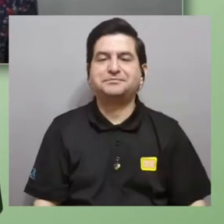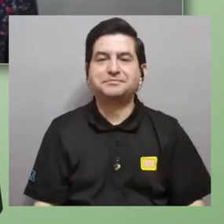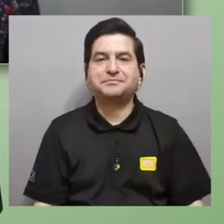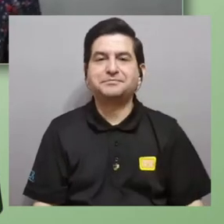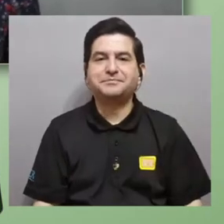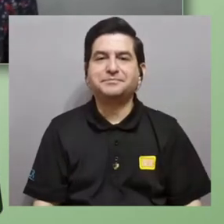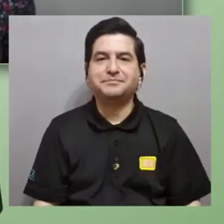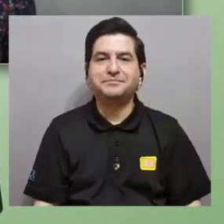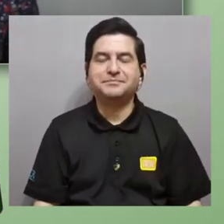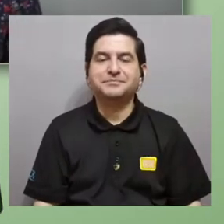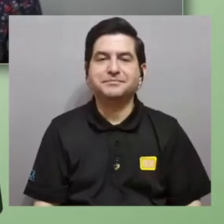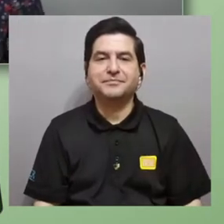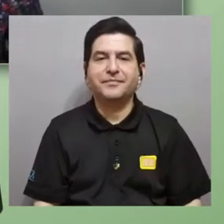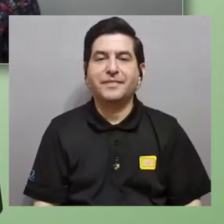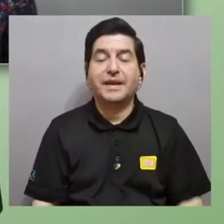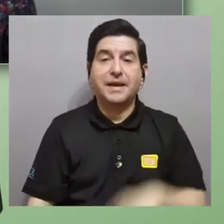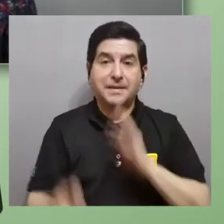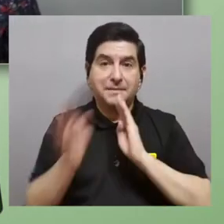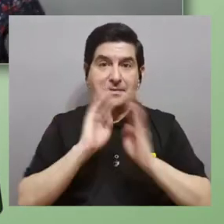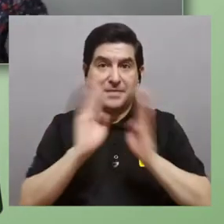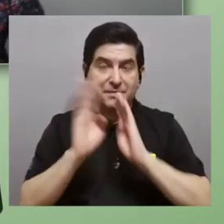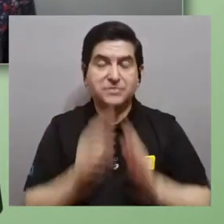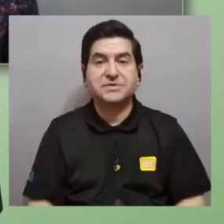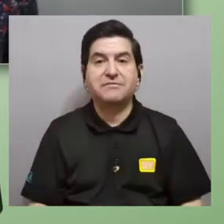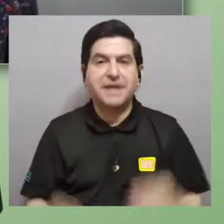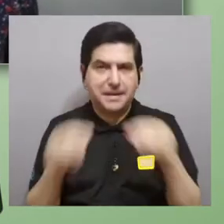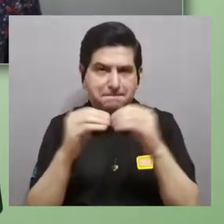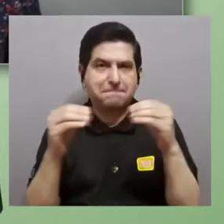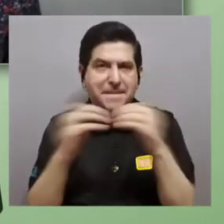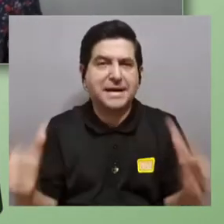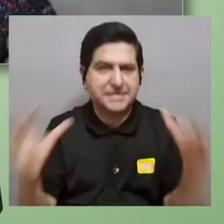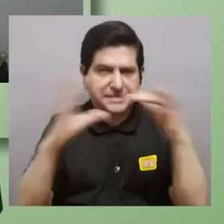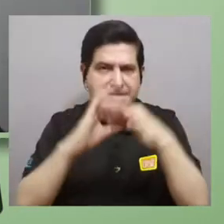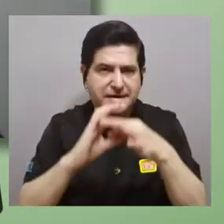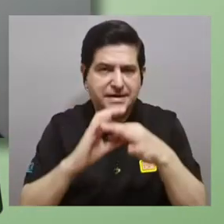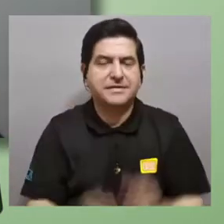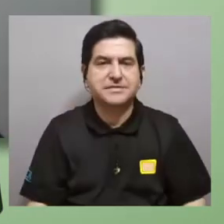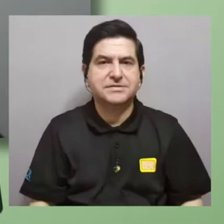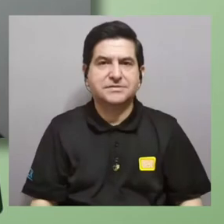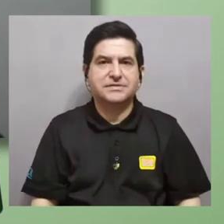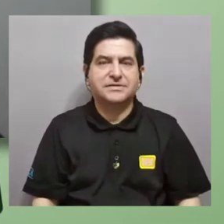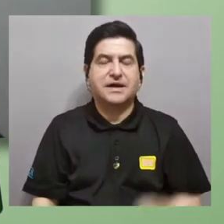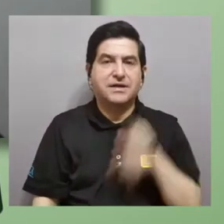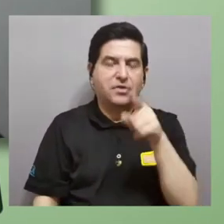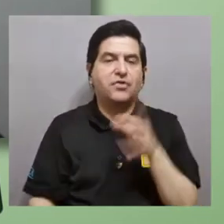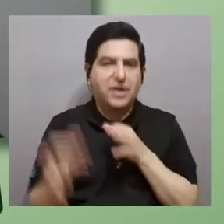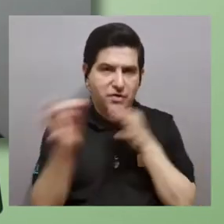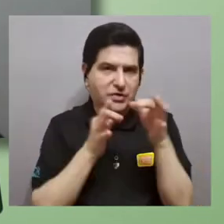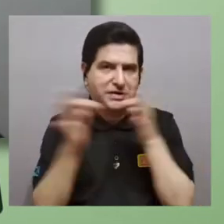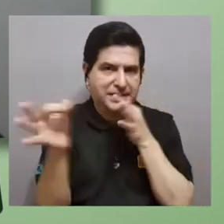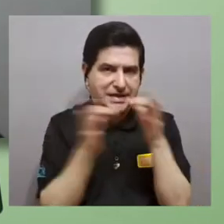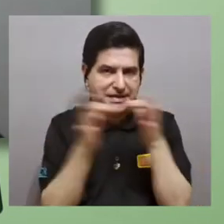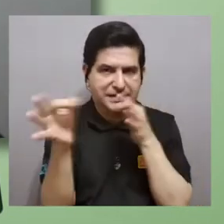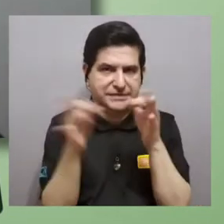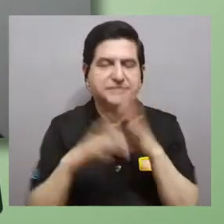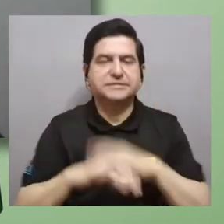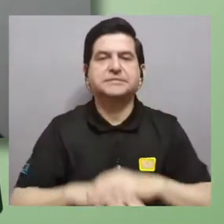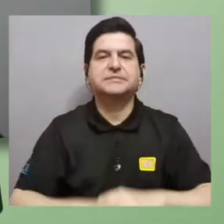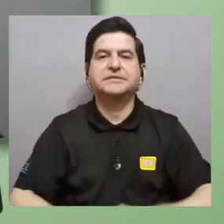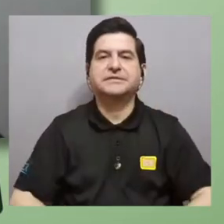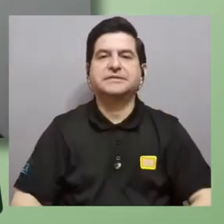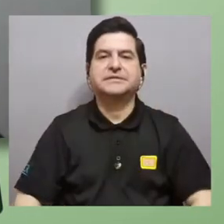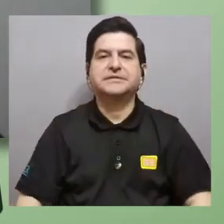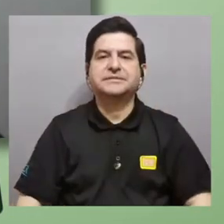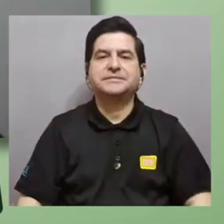Vamos a hacer después, bueno, vamos a conversar ojalá un poquito más acerca de lo que él nos ha expuesto